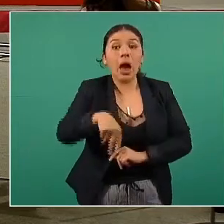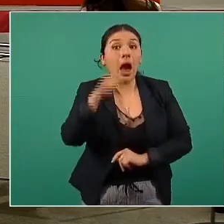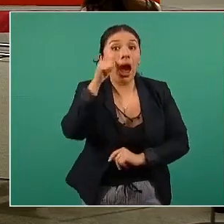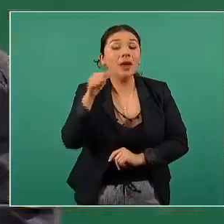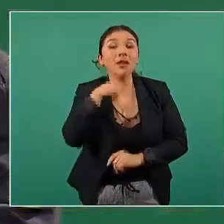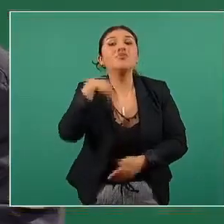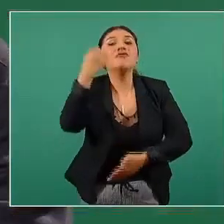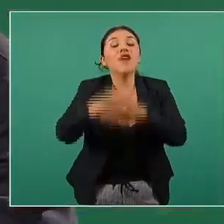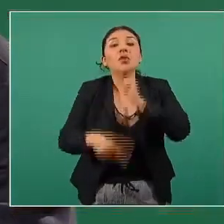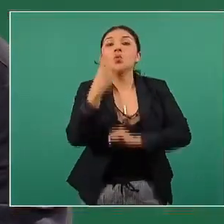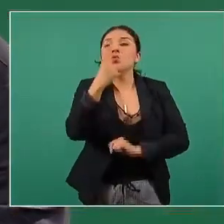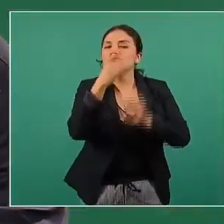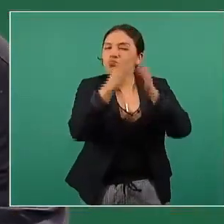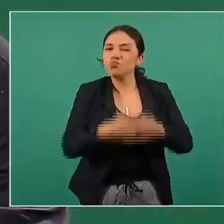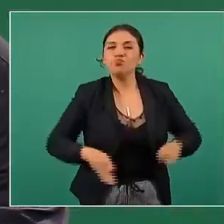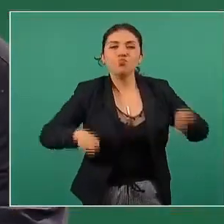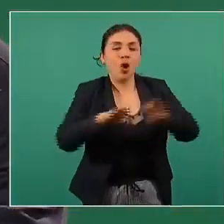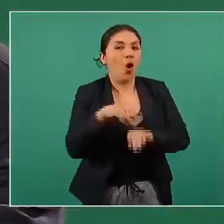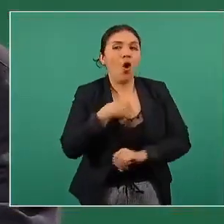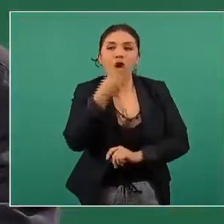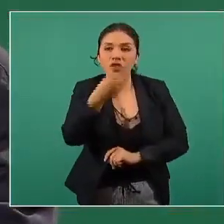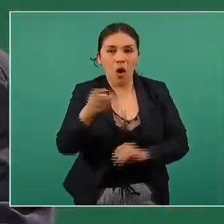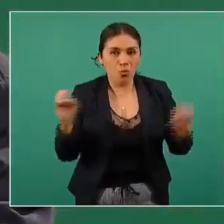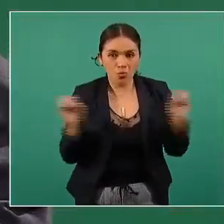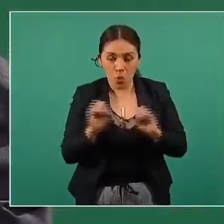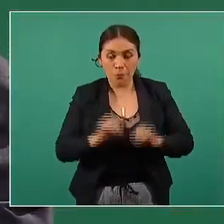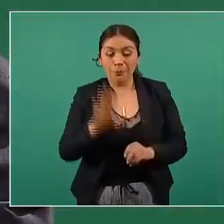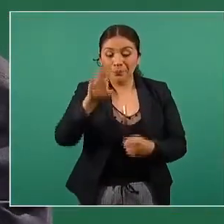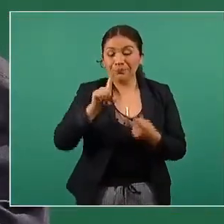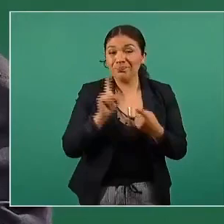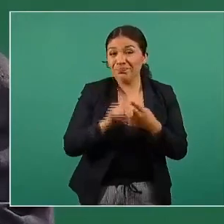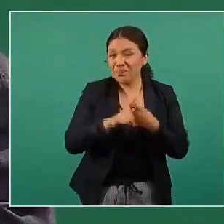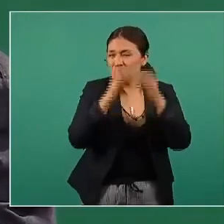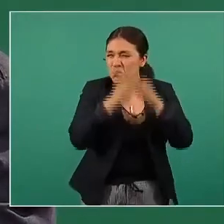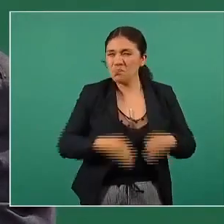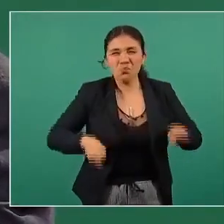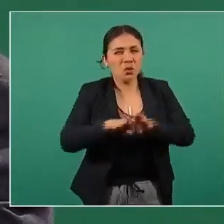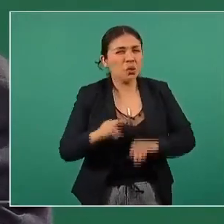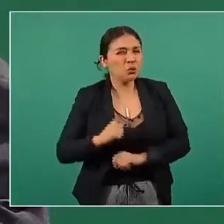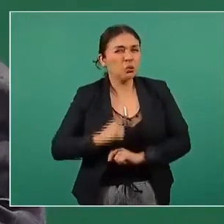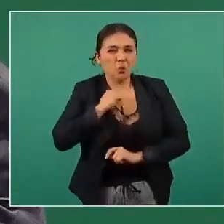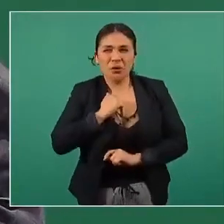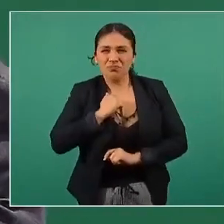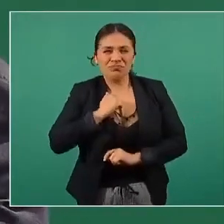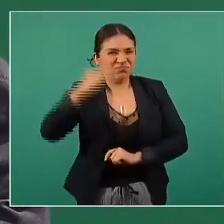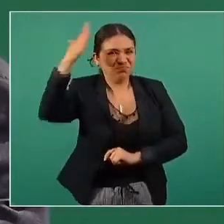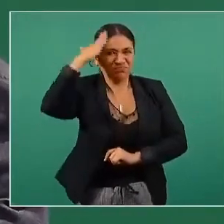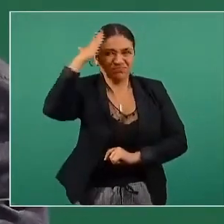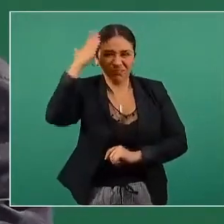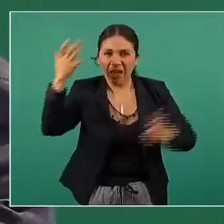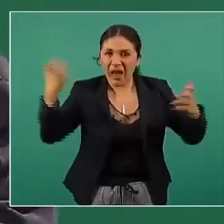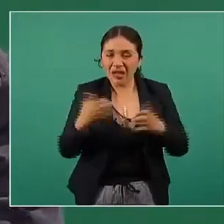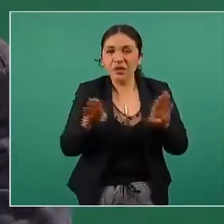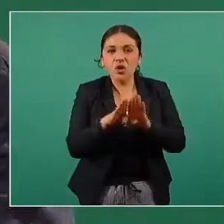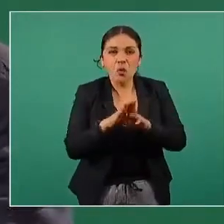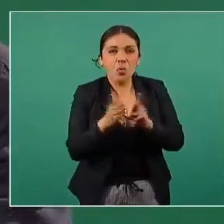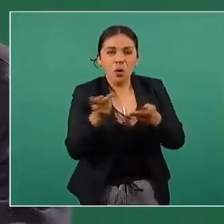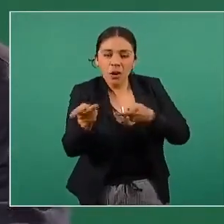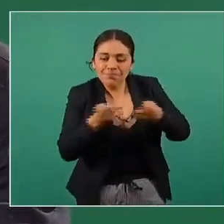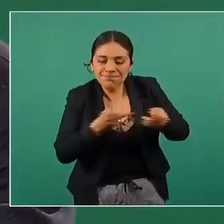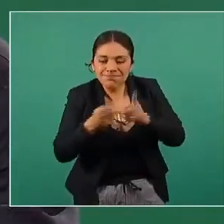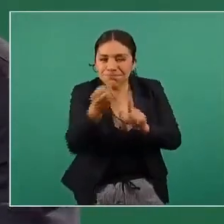omití uno muy importante. Primer eje de priorización, esto quiere decir el criterio general por el que ordenamos